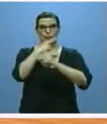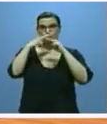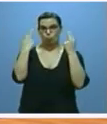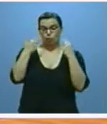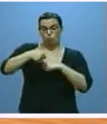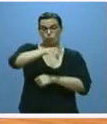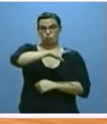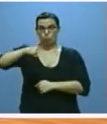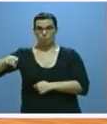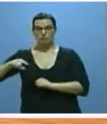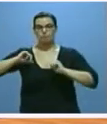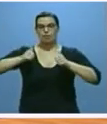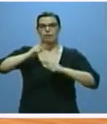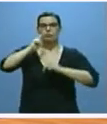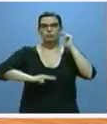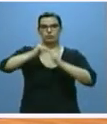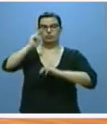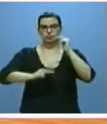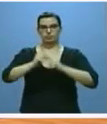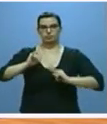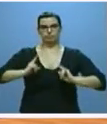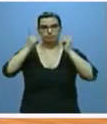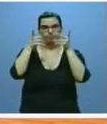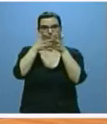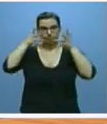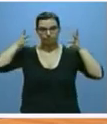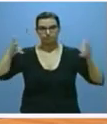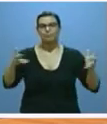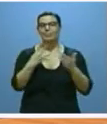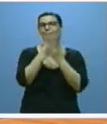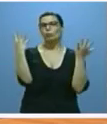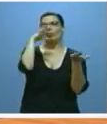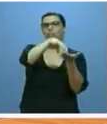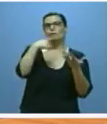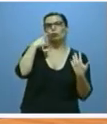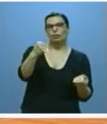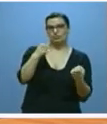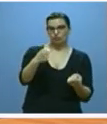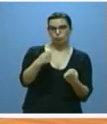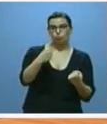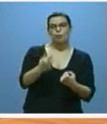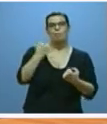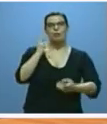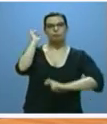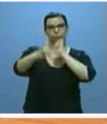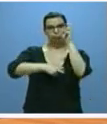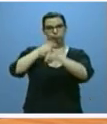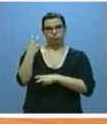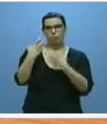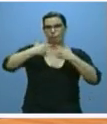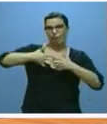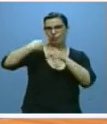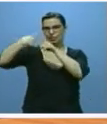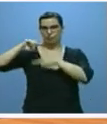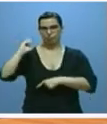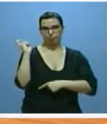próximos meses para la construcción o ampliación de 19 centros de salud y la renovación del equipamiento en este ámbito.